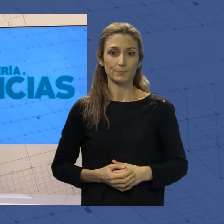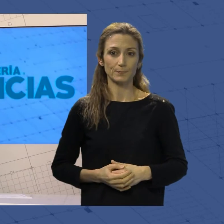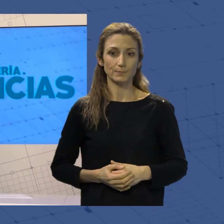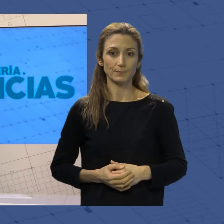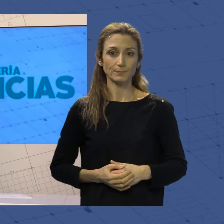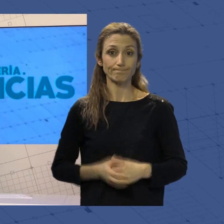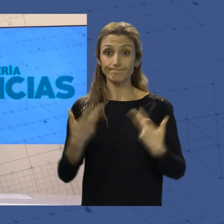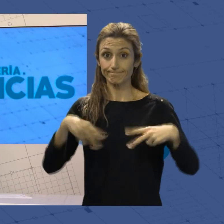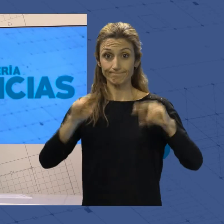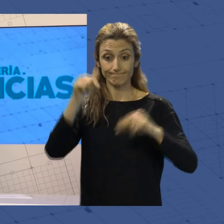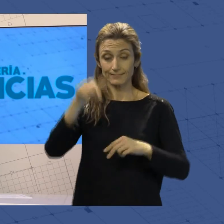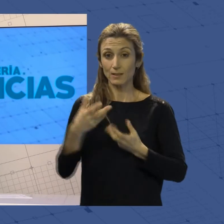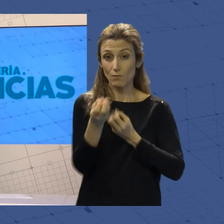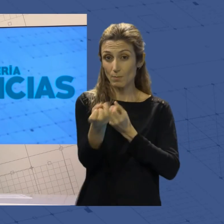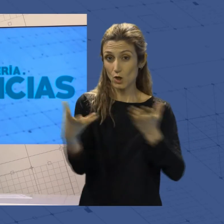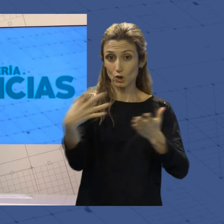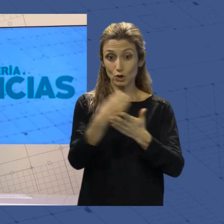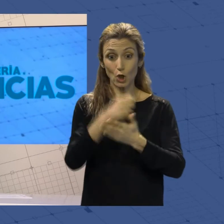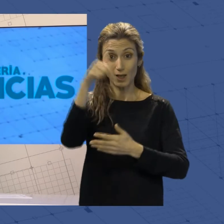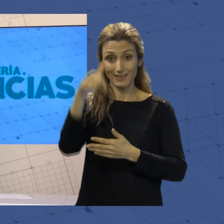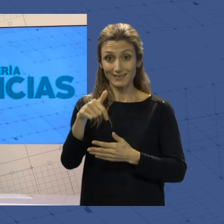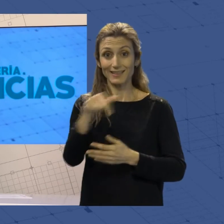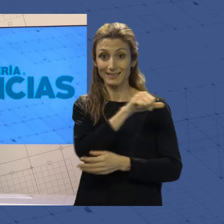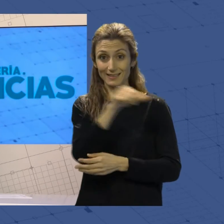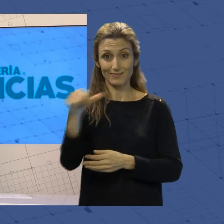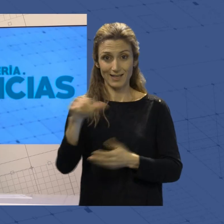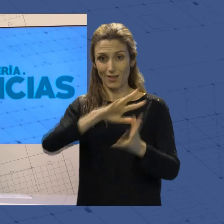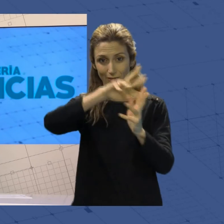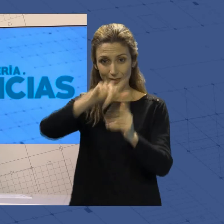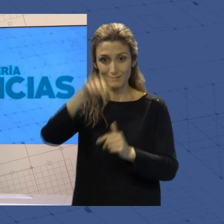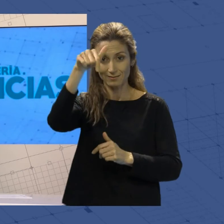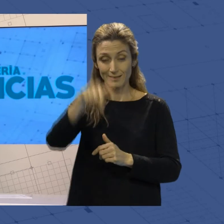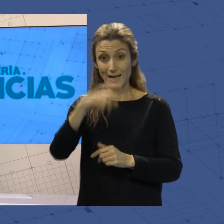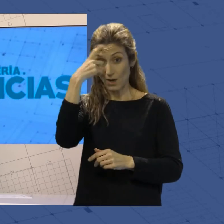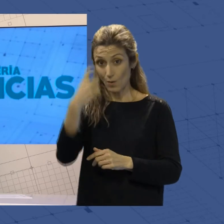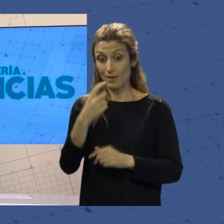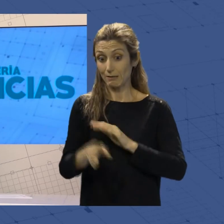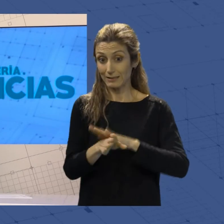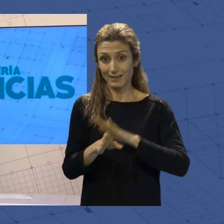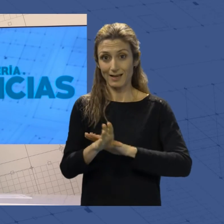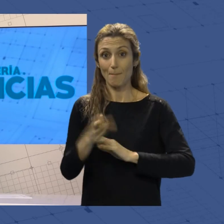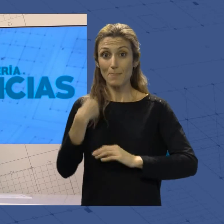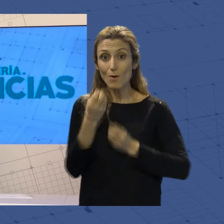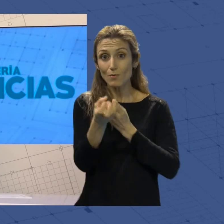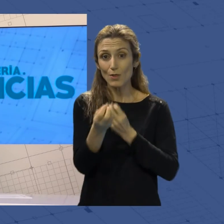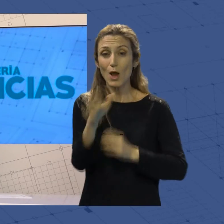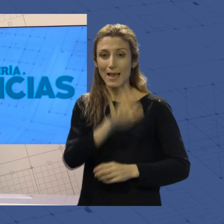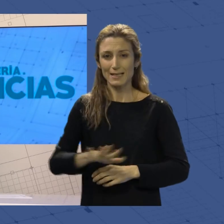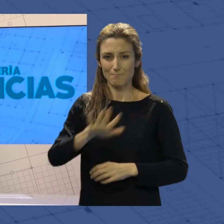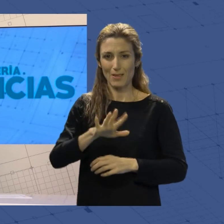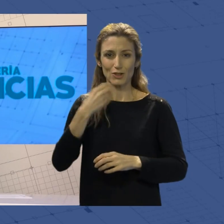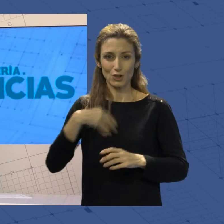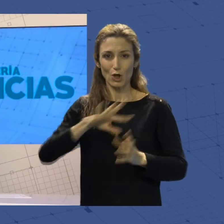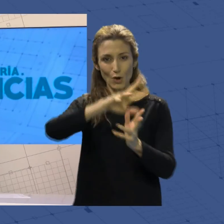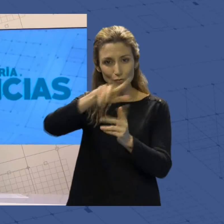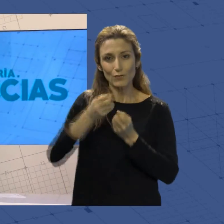Pues hasta aquí toda la información que ha dado de sí toda la semana. Recuerden que seguirán informados en nuestros espacios informativos y a través